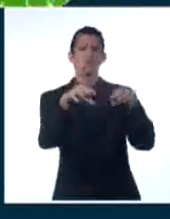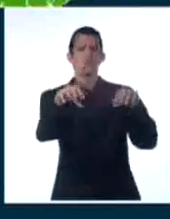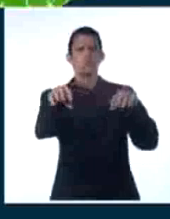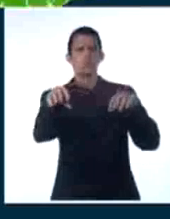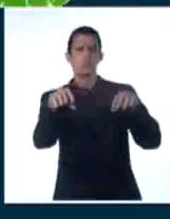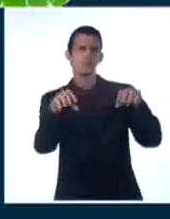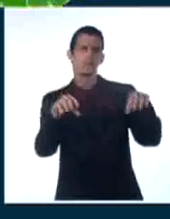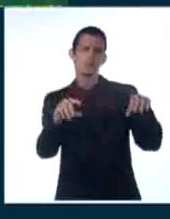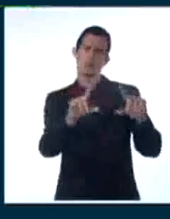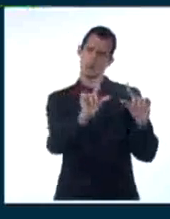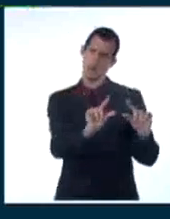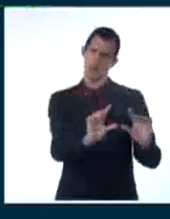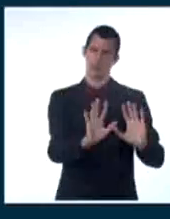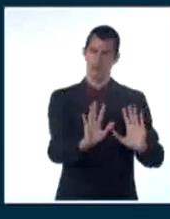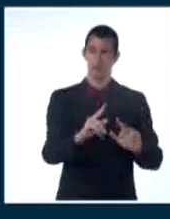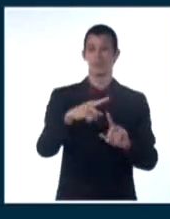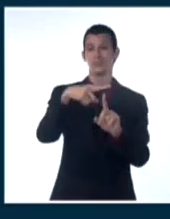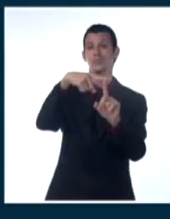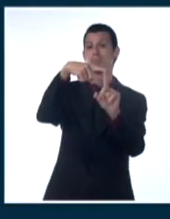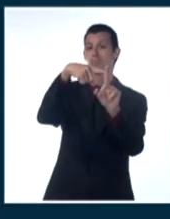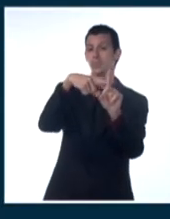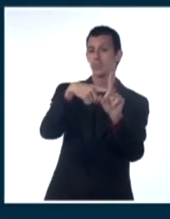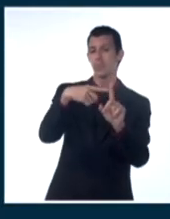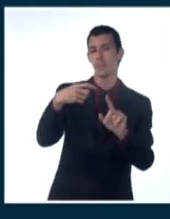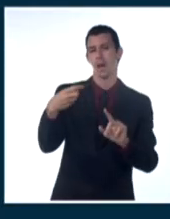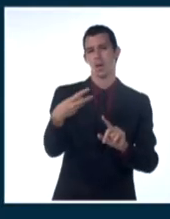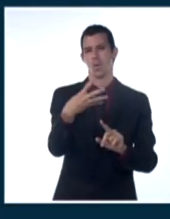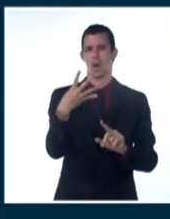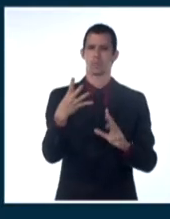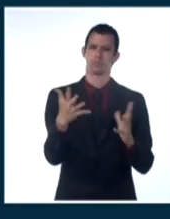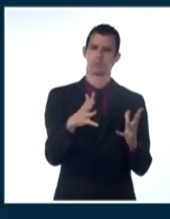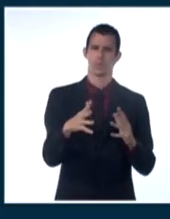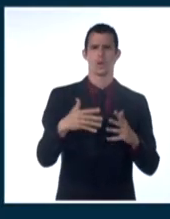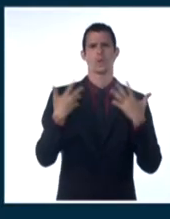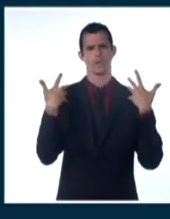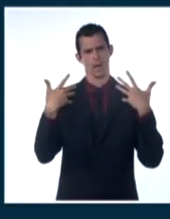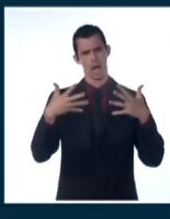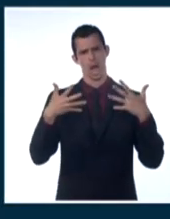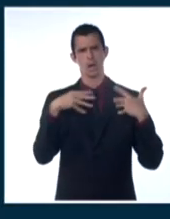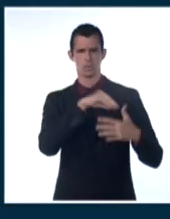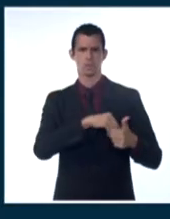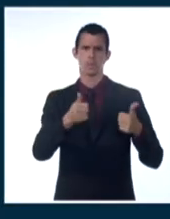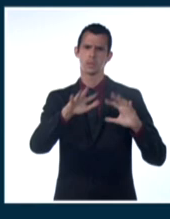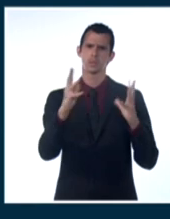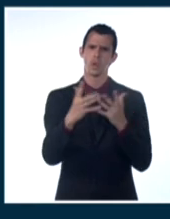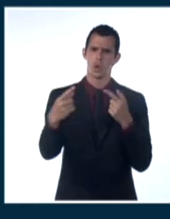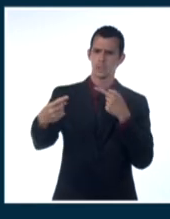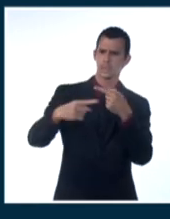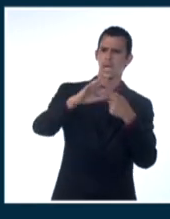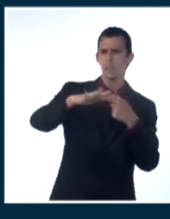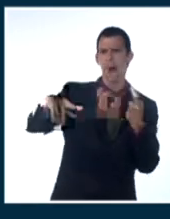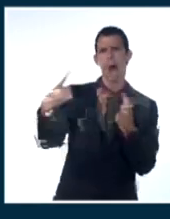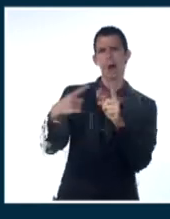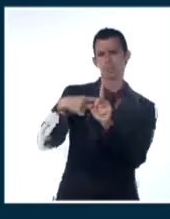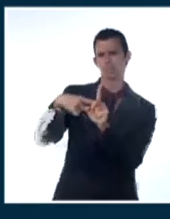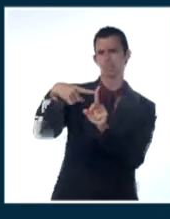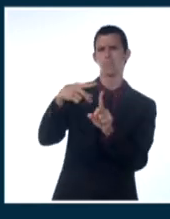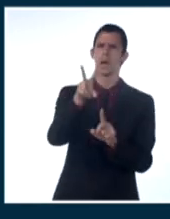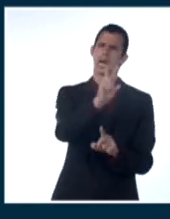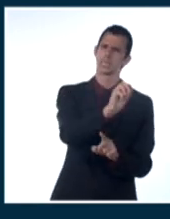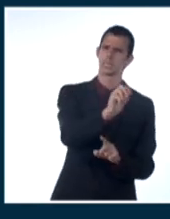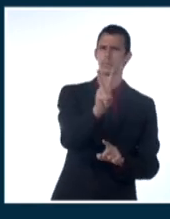precipitaciones. Las temperaturas en la madrugada, valores frescos en zonas del interior, algo superiores en zonas costeras, valores entre 20 y 23 grados,